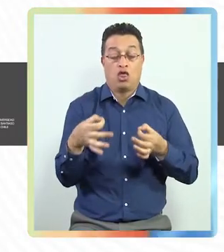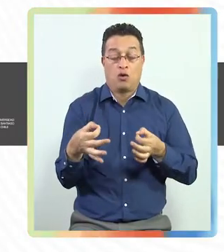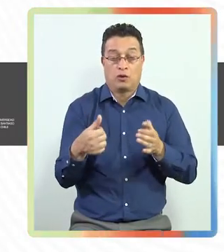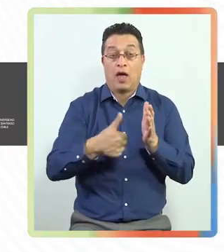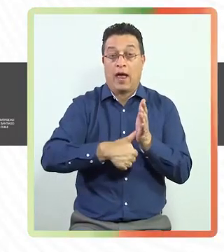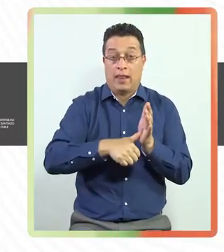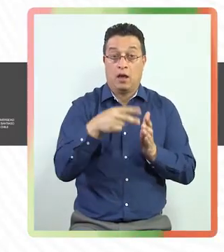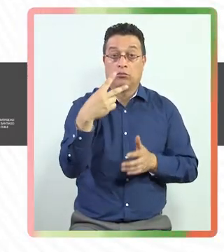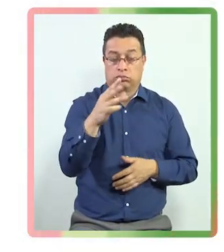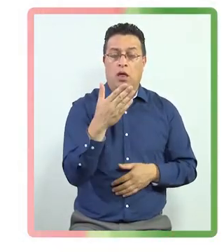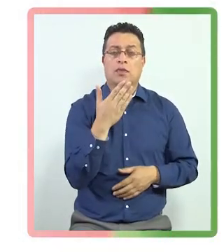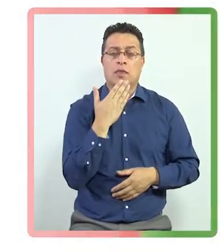documento de la cédula de identidad.